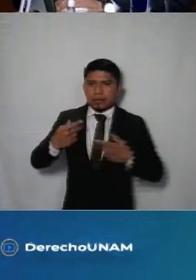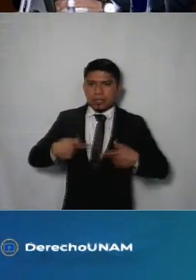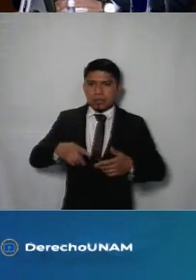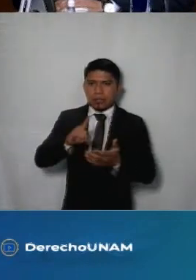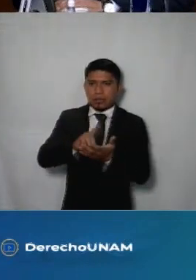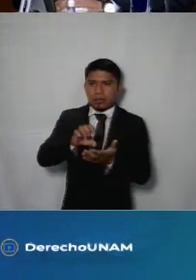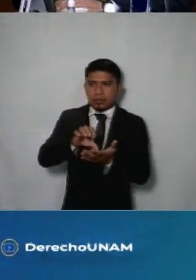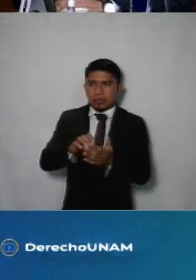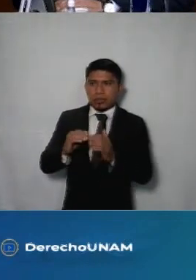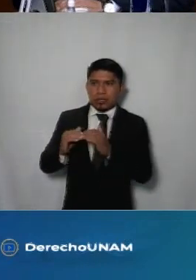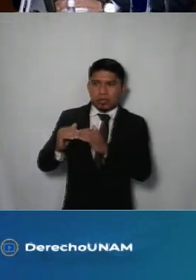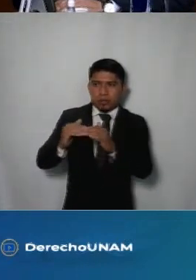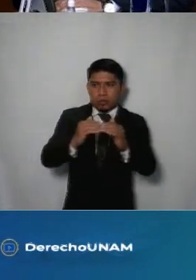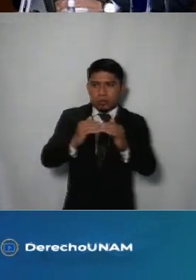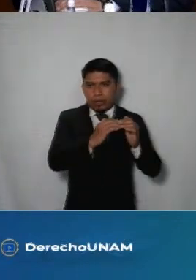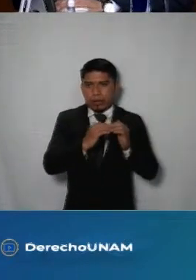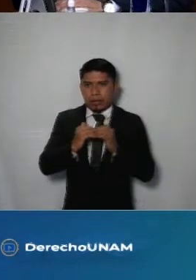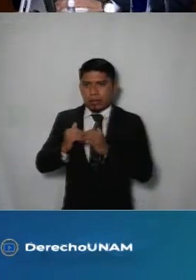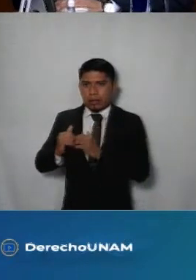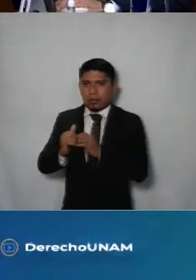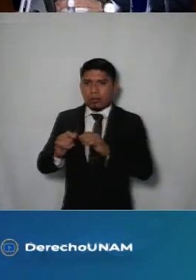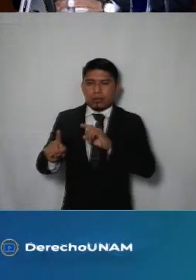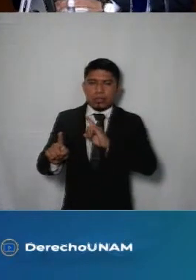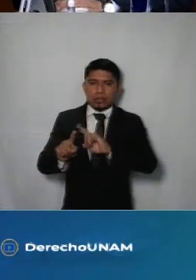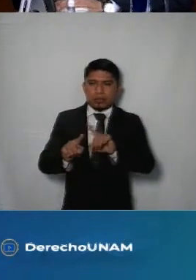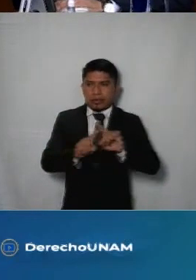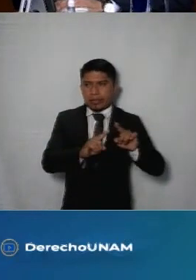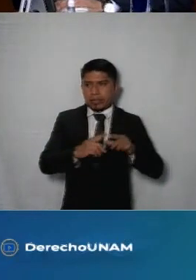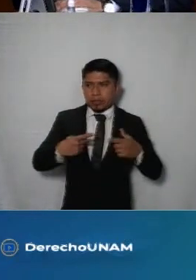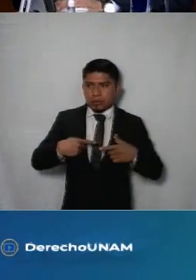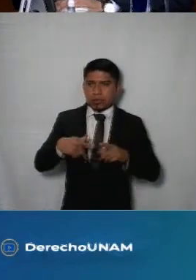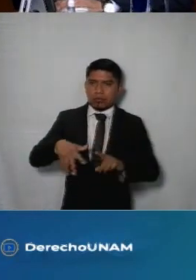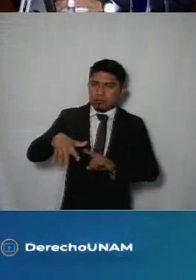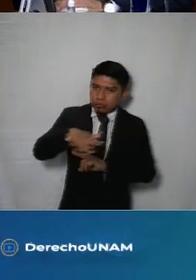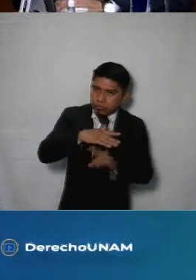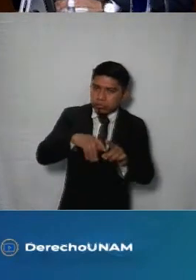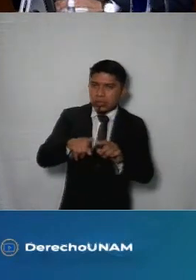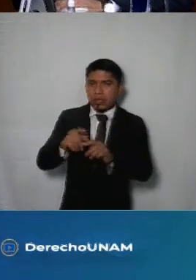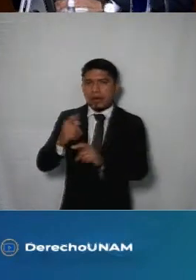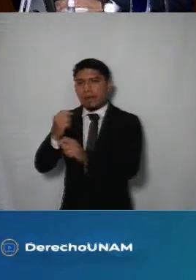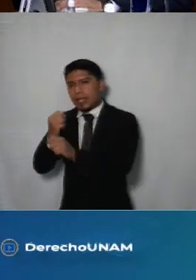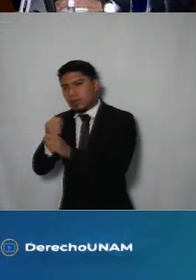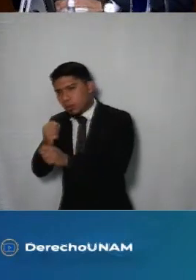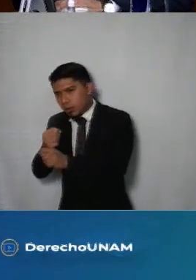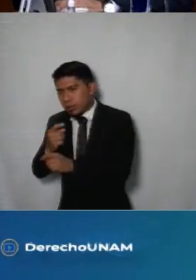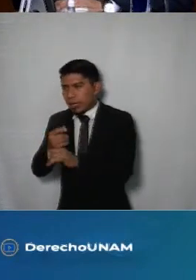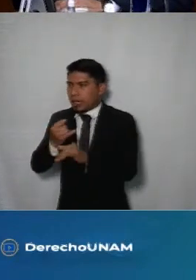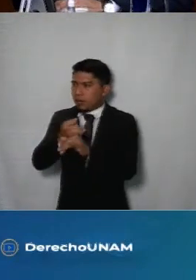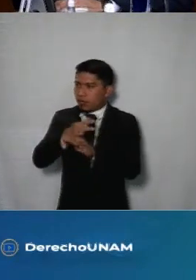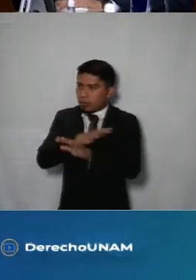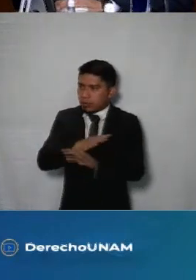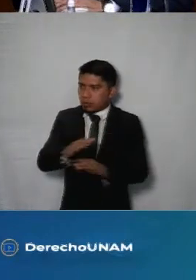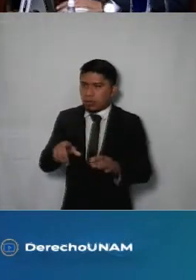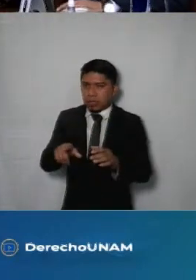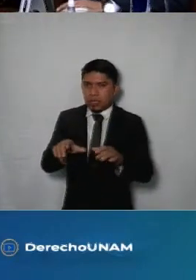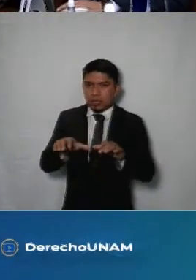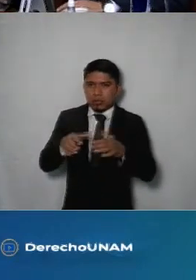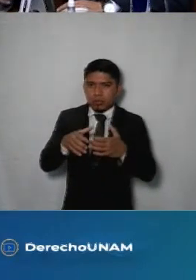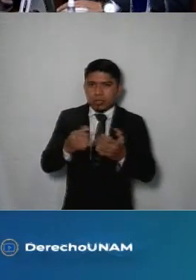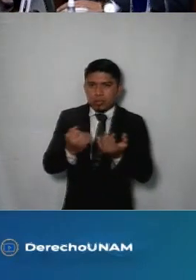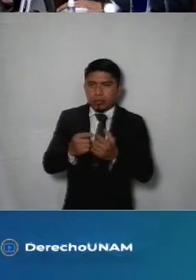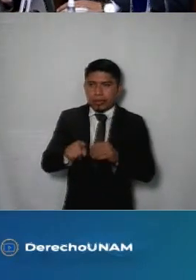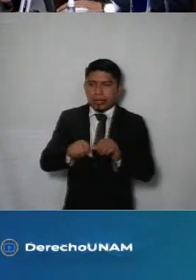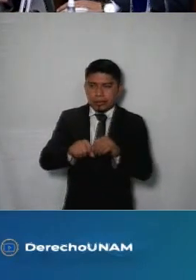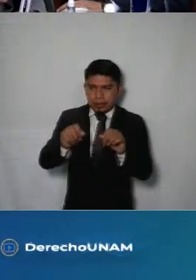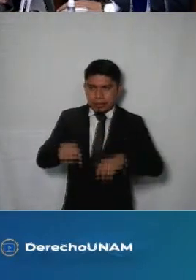personas con discapacidad en igualdad de condiciones con las demás al entorno físico el transporte la información y las comunidades